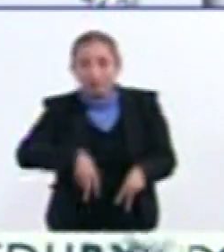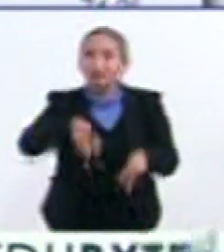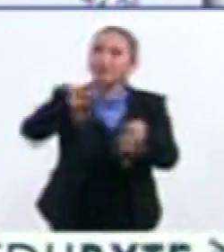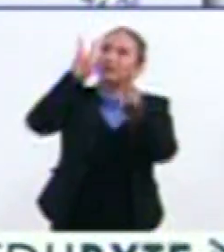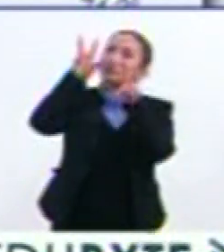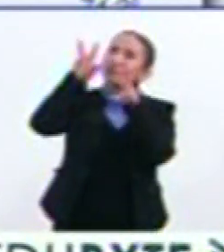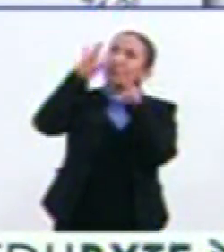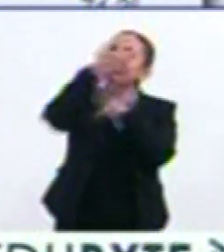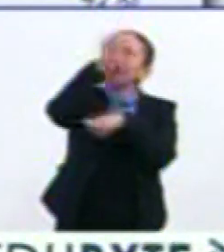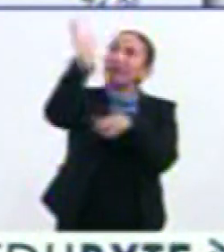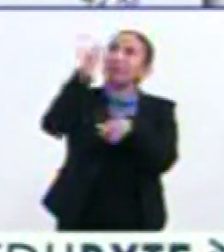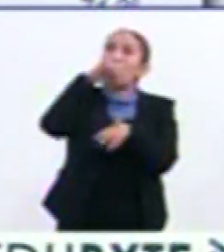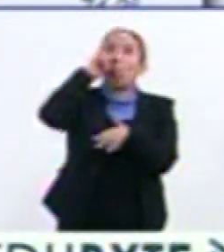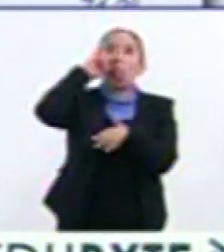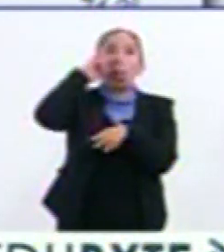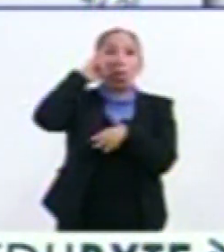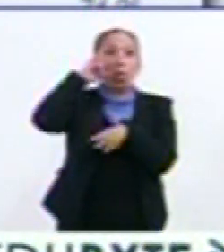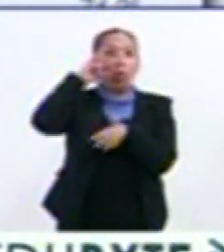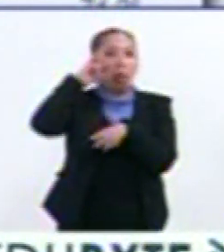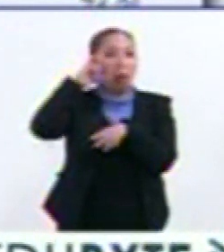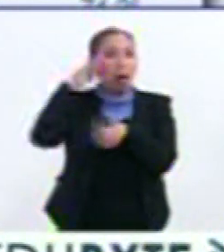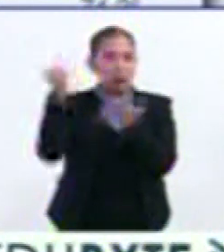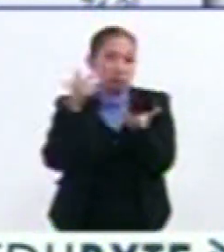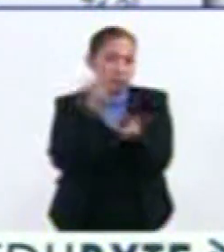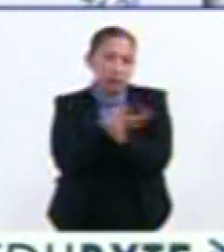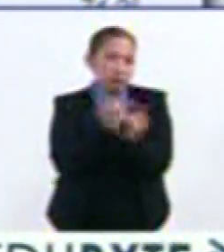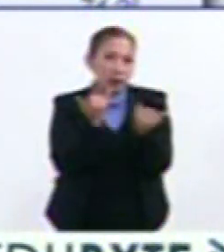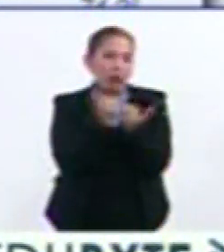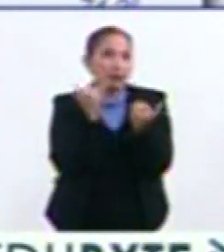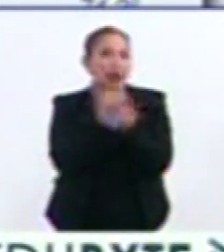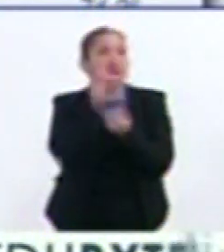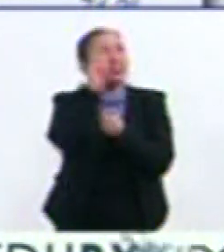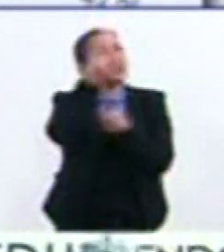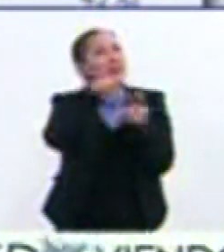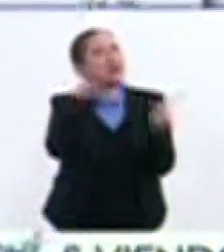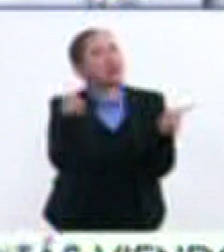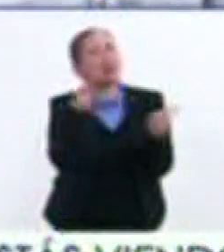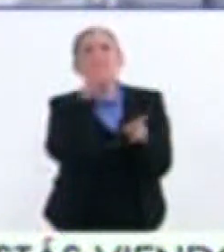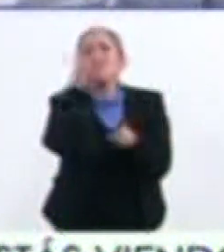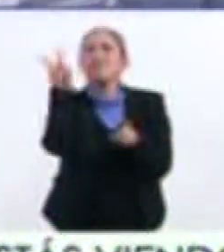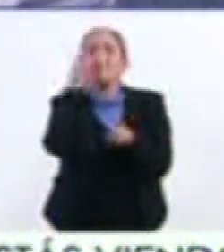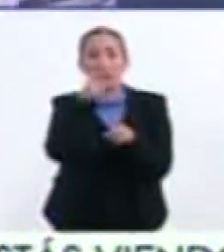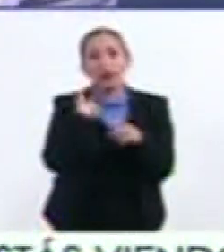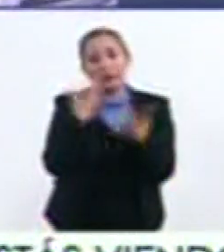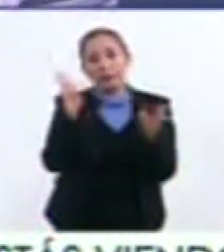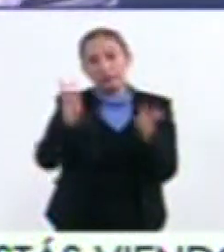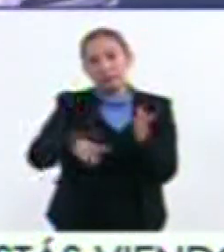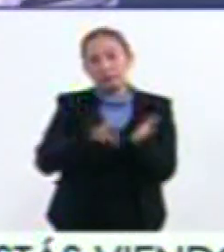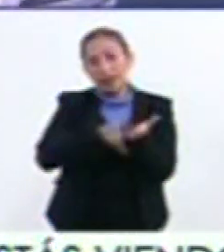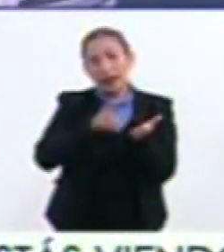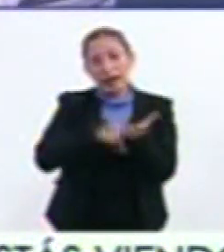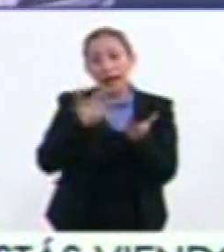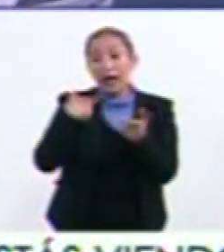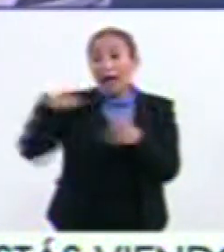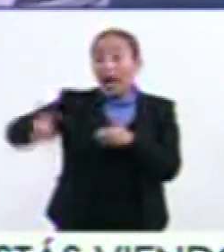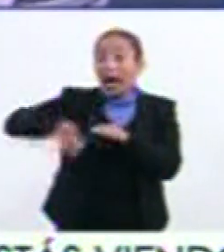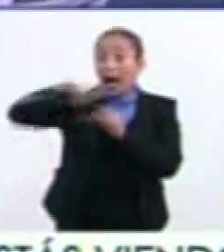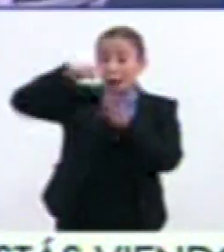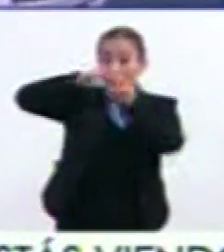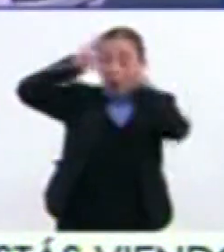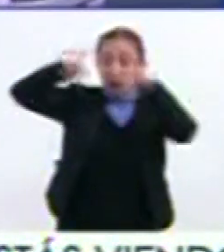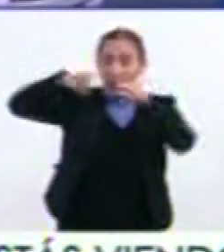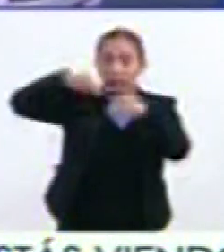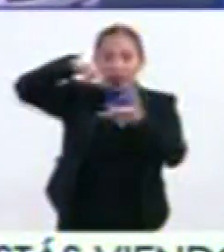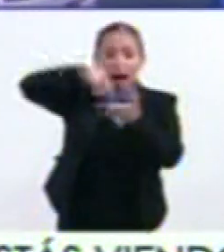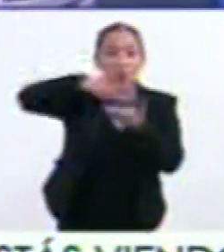Nuestra vista al cielo Como a ti te sucedió Que la viste diferente Sí Pues tuvo mucho que ver Que no había tanta contaminación Y que era